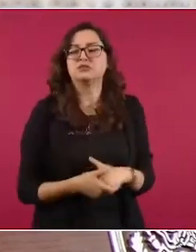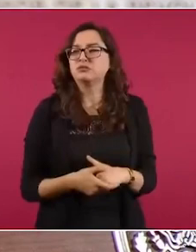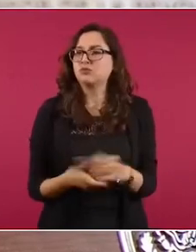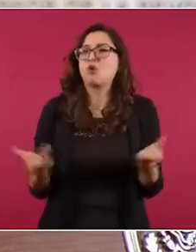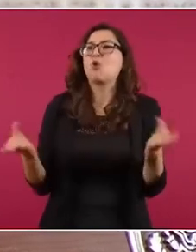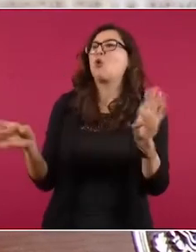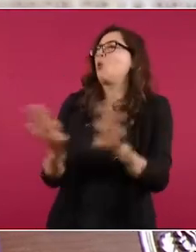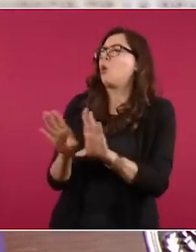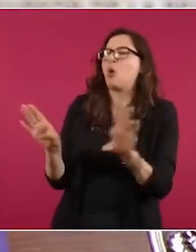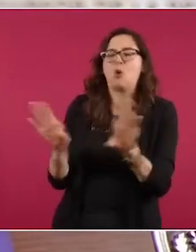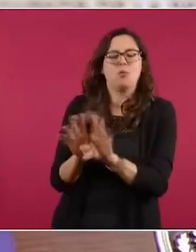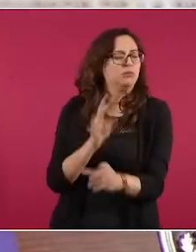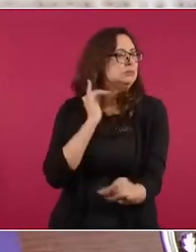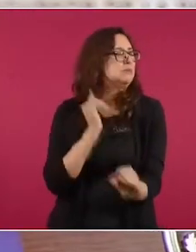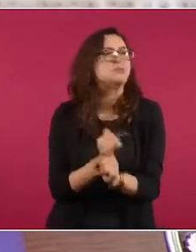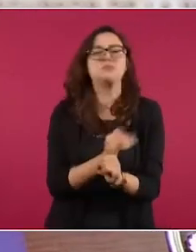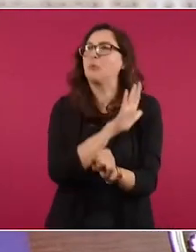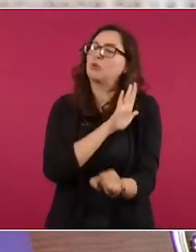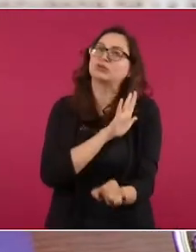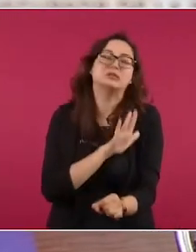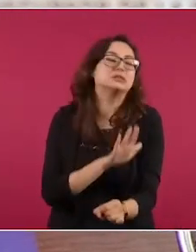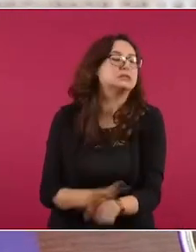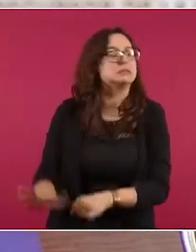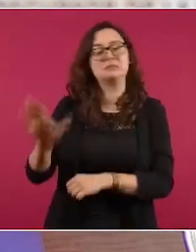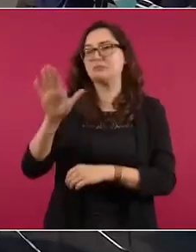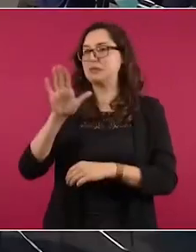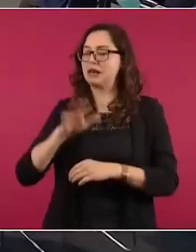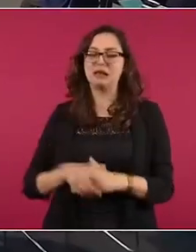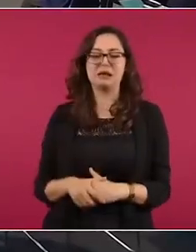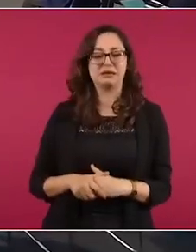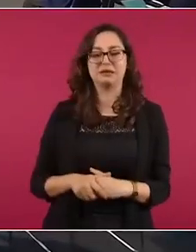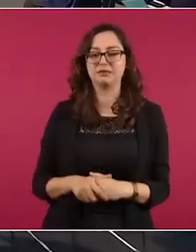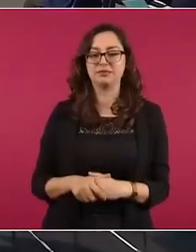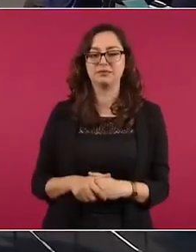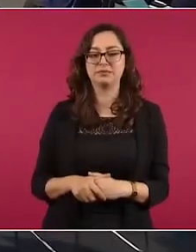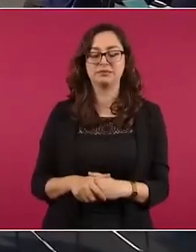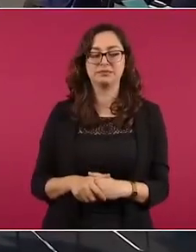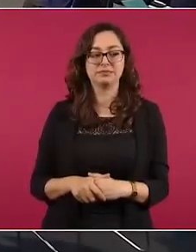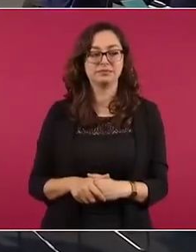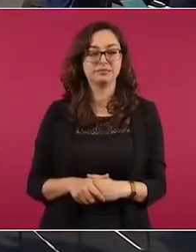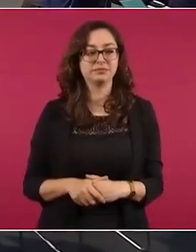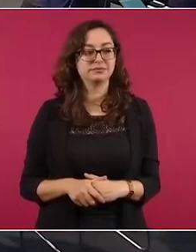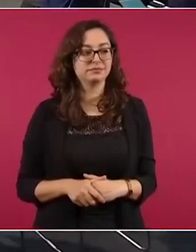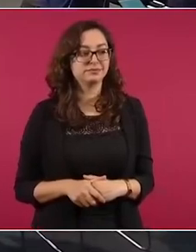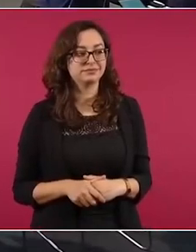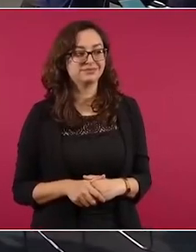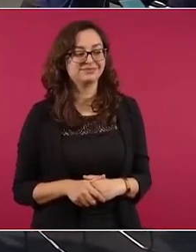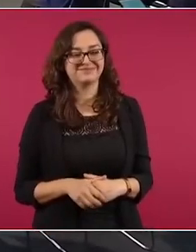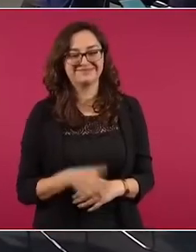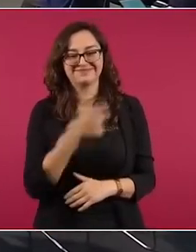porque realmente ese es el nivel que tienen